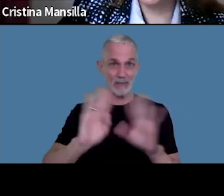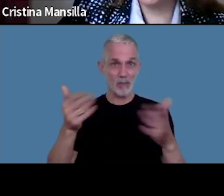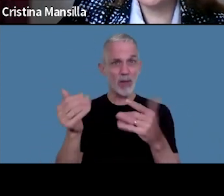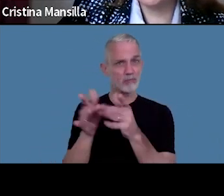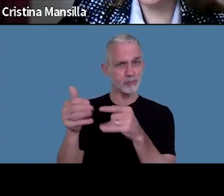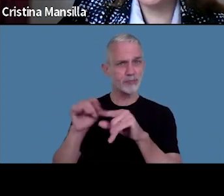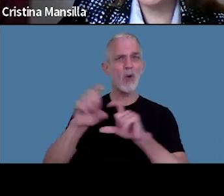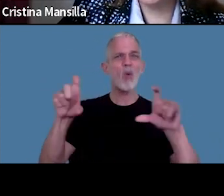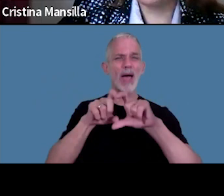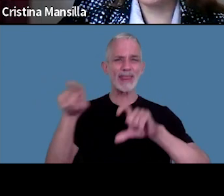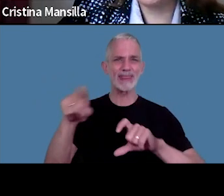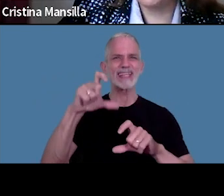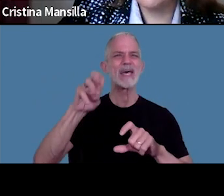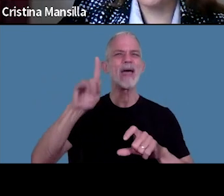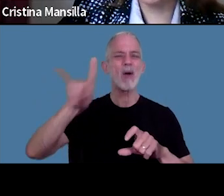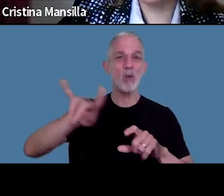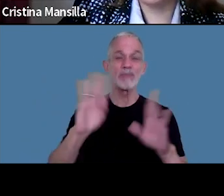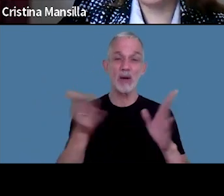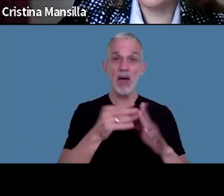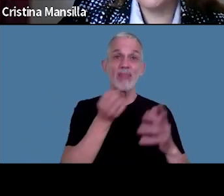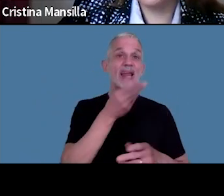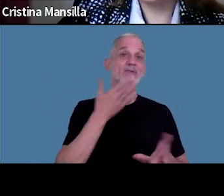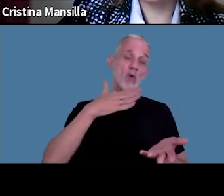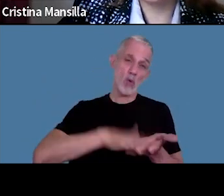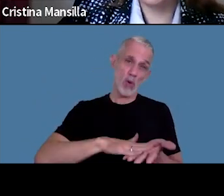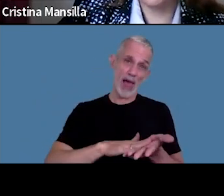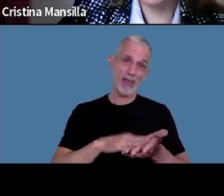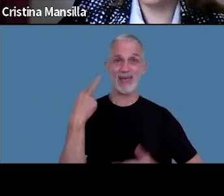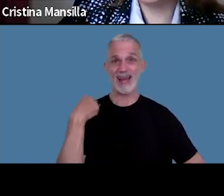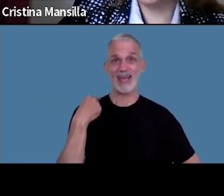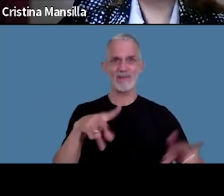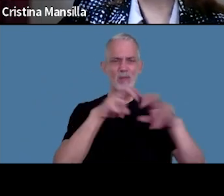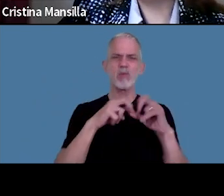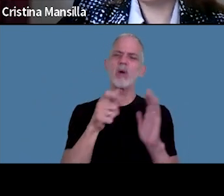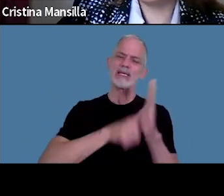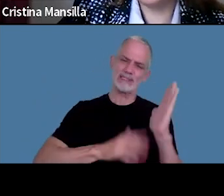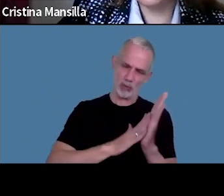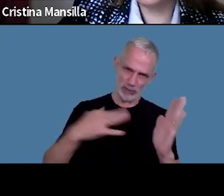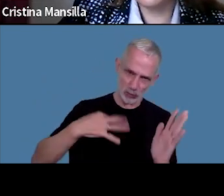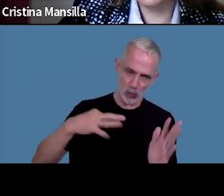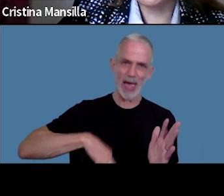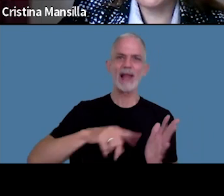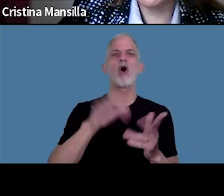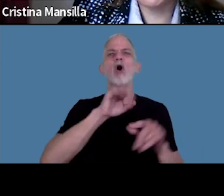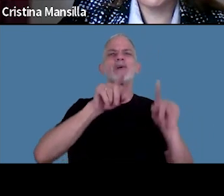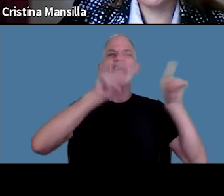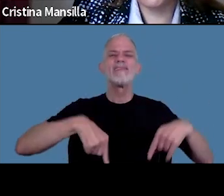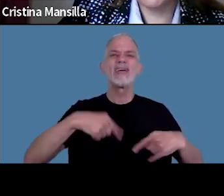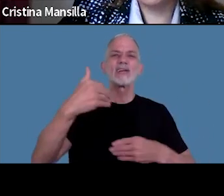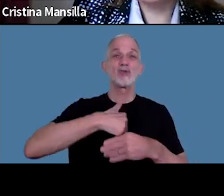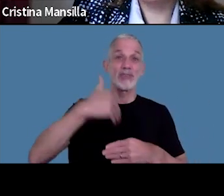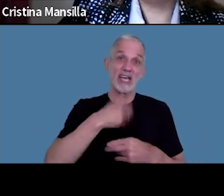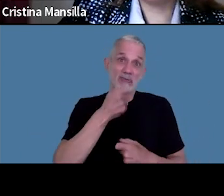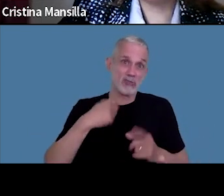declaración jurada de los ingresos percibidos a agosto por el empleador recibo de sueldo o una certificación de ingresos si es